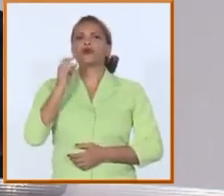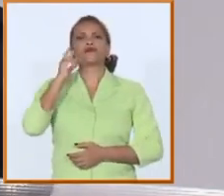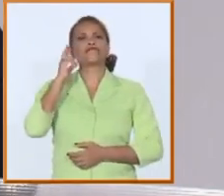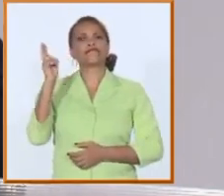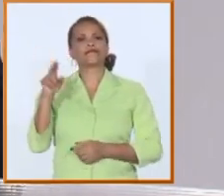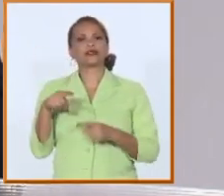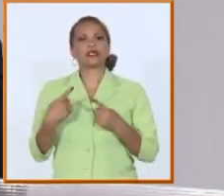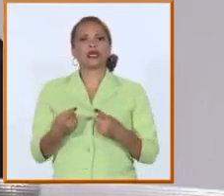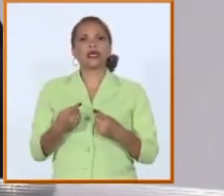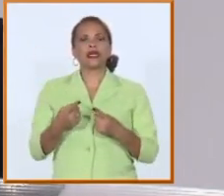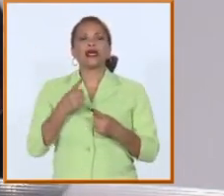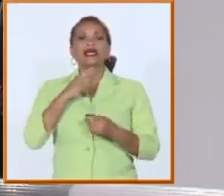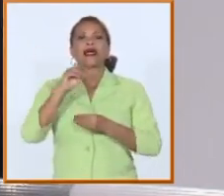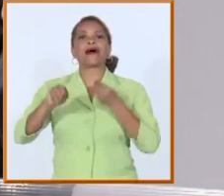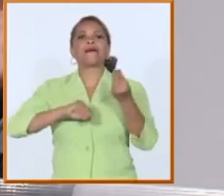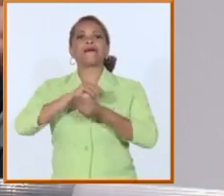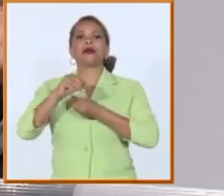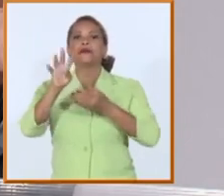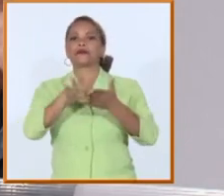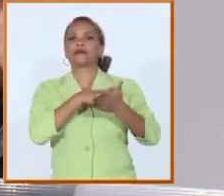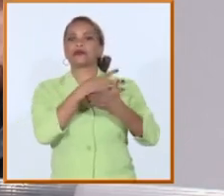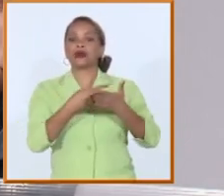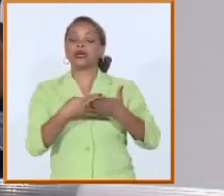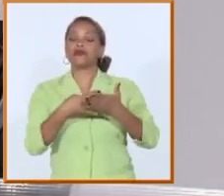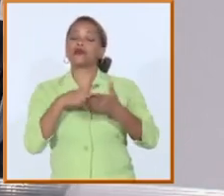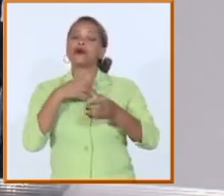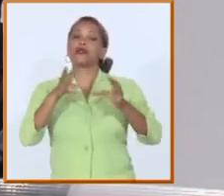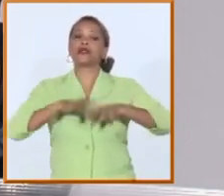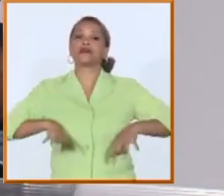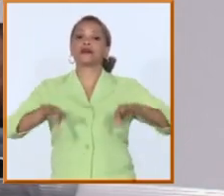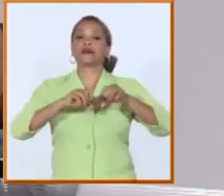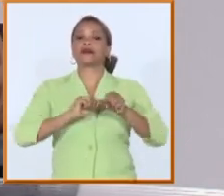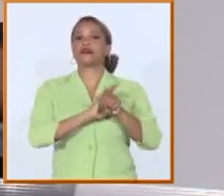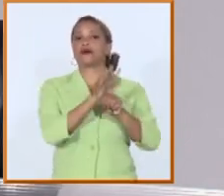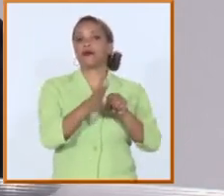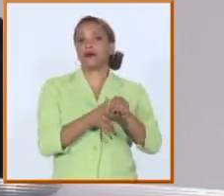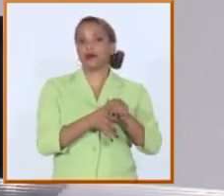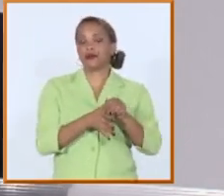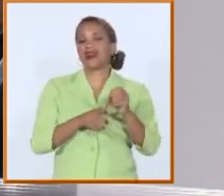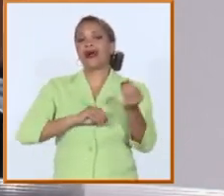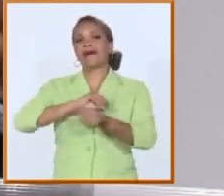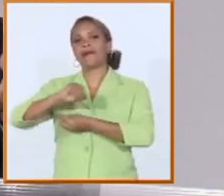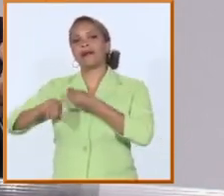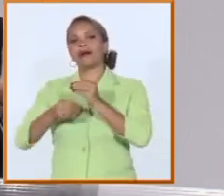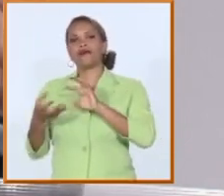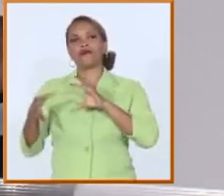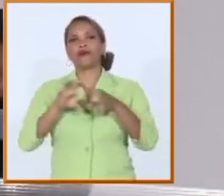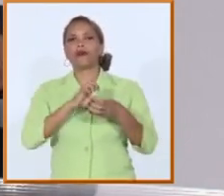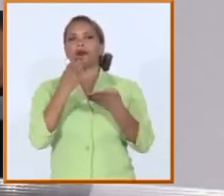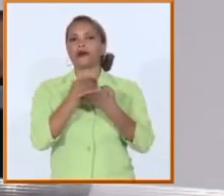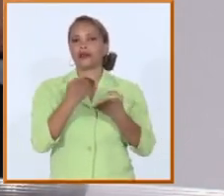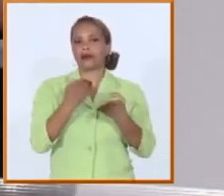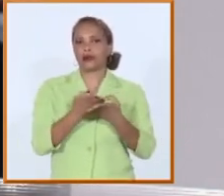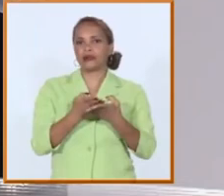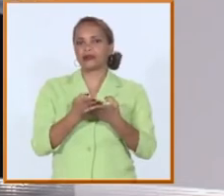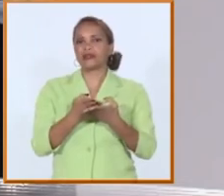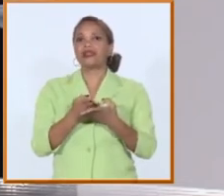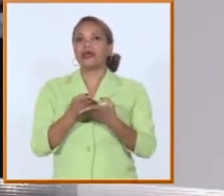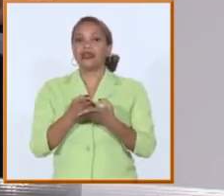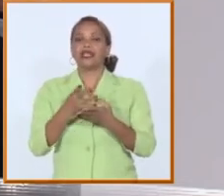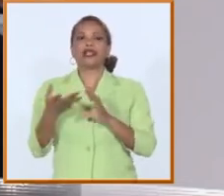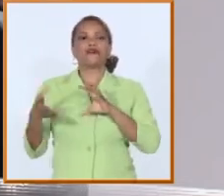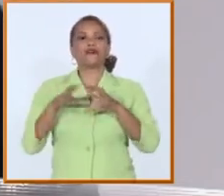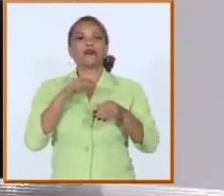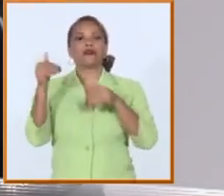a mover el calendario porque nos obligó la situación del enfrentamiento a la pandemia las restricciones la manera en que participó la